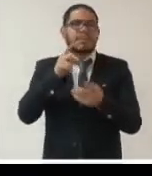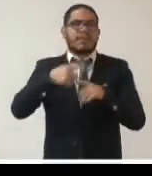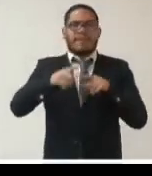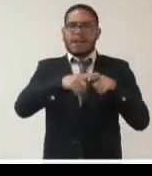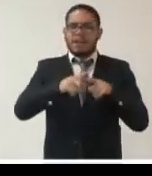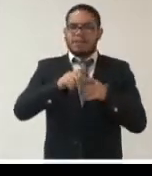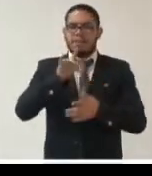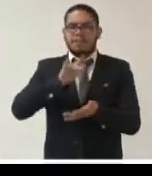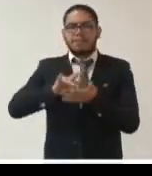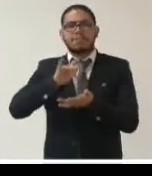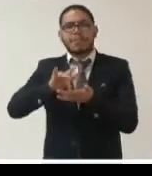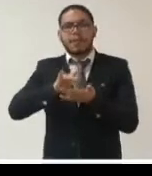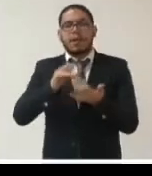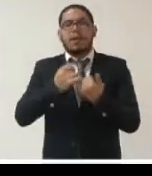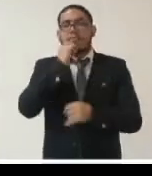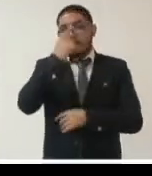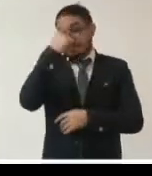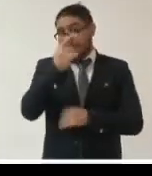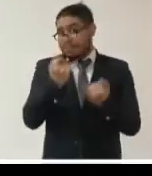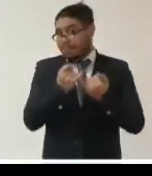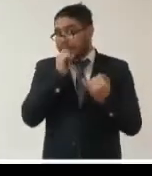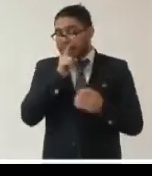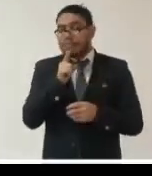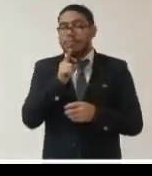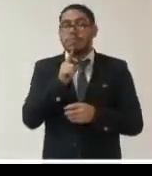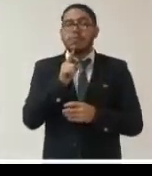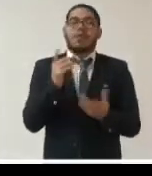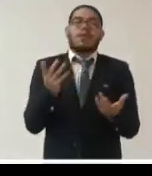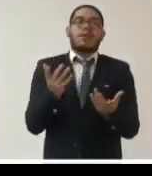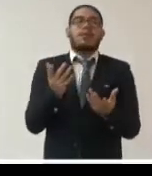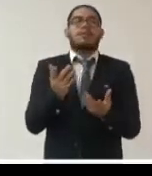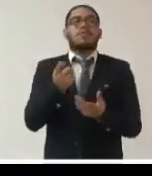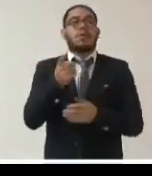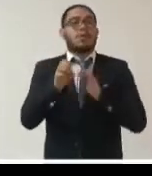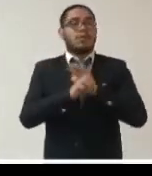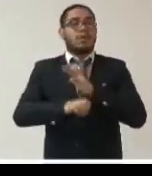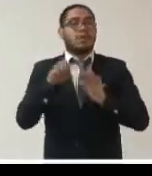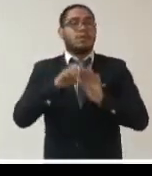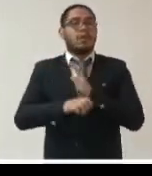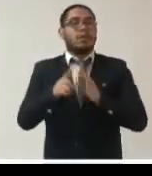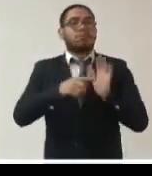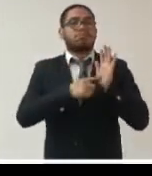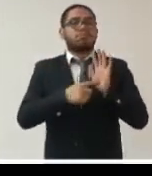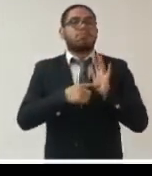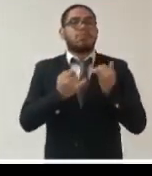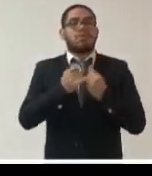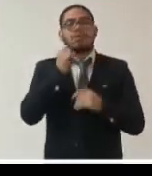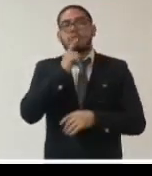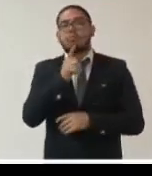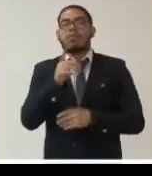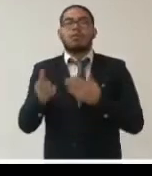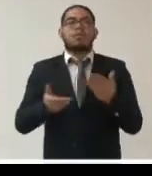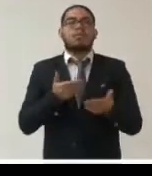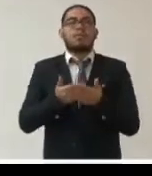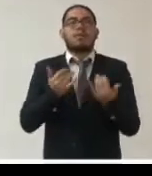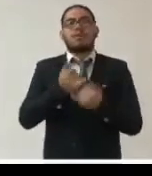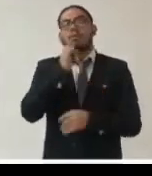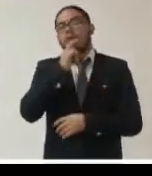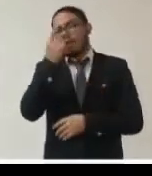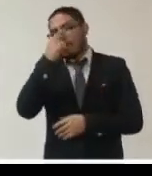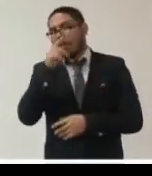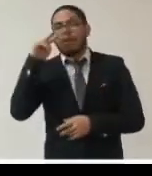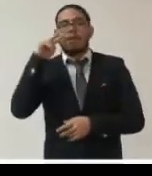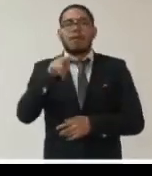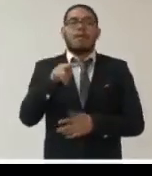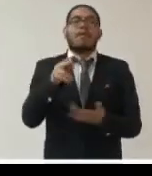etcétera y en muchas ocasiones parte de estos ejemplos y estas medidas que he señalado han tenido un impacto sobre los ciudadanos de tal manera que